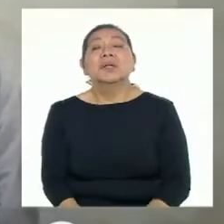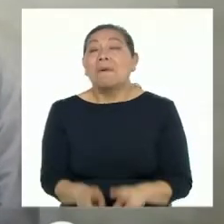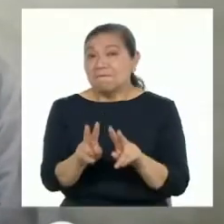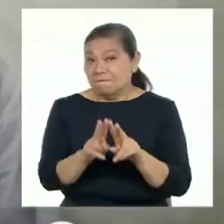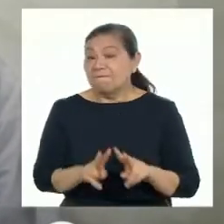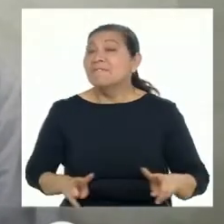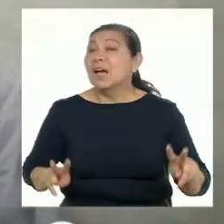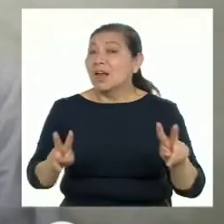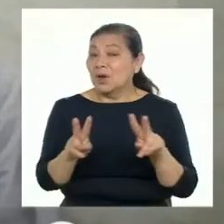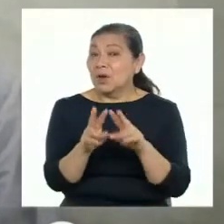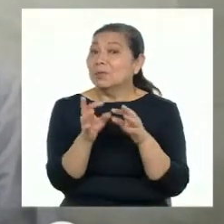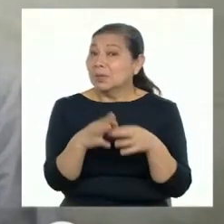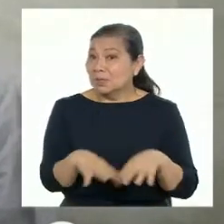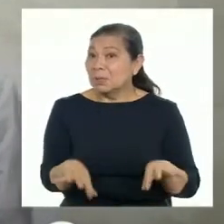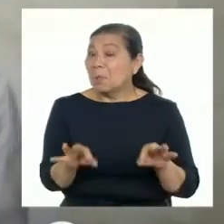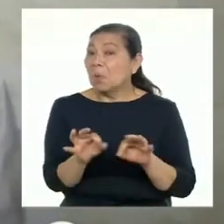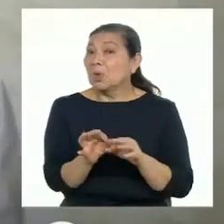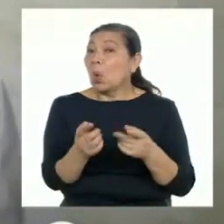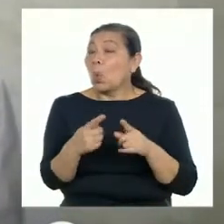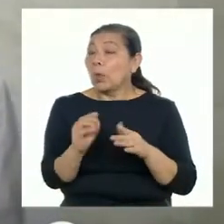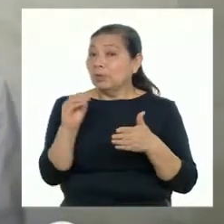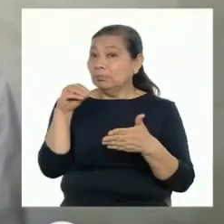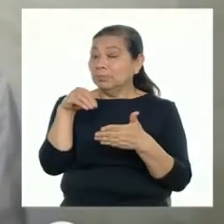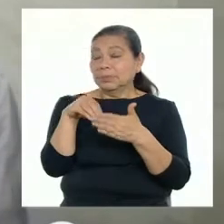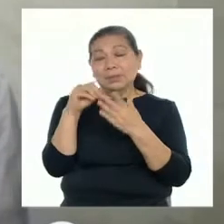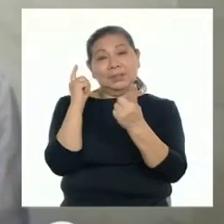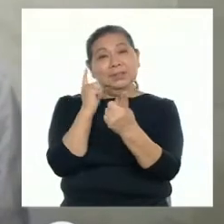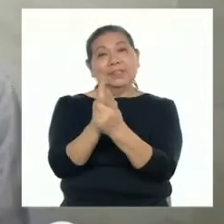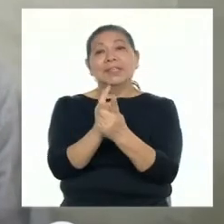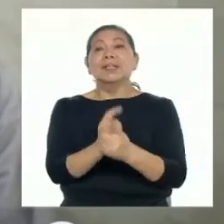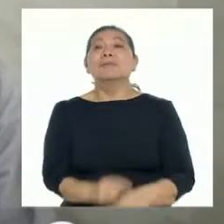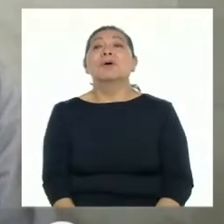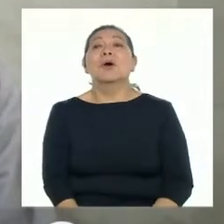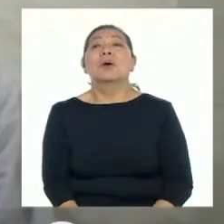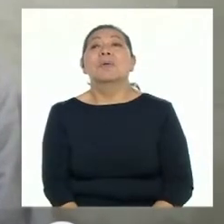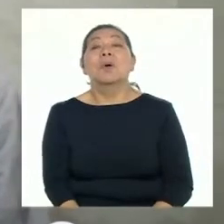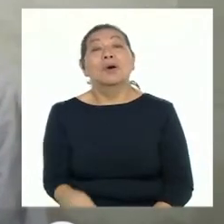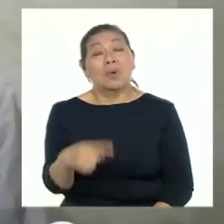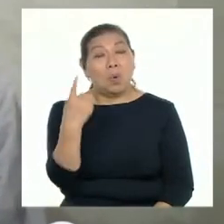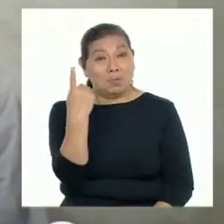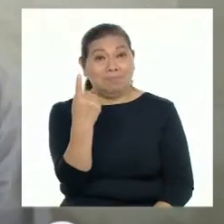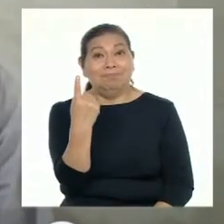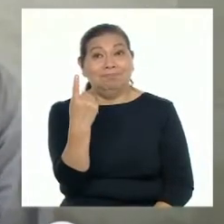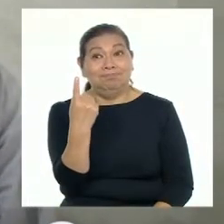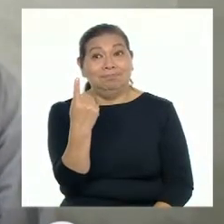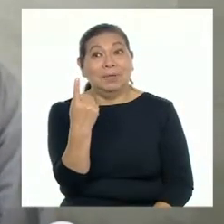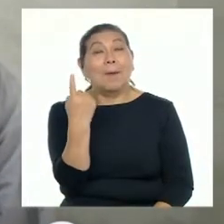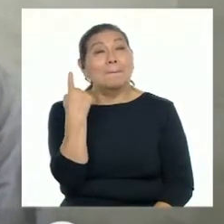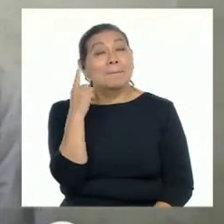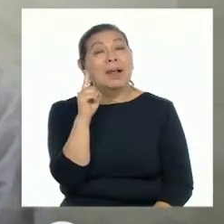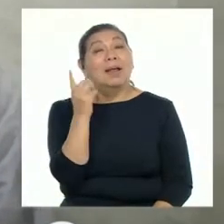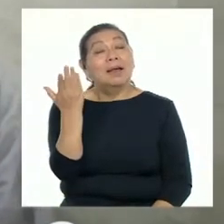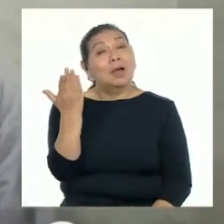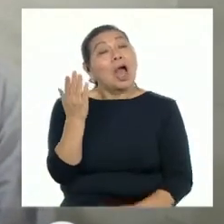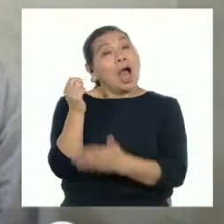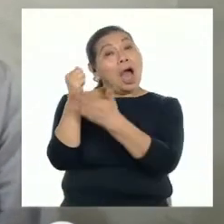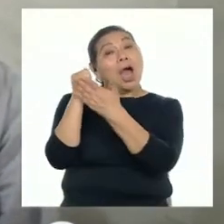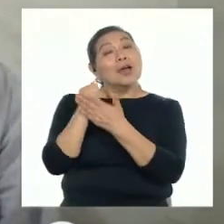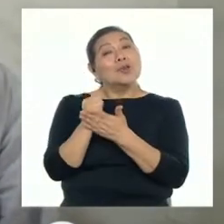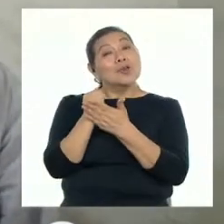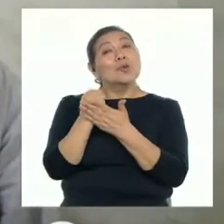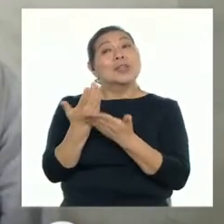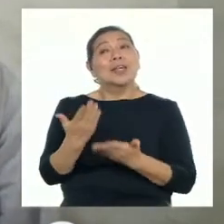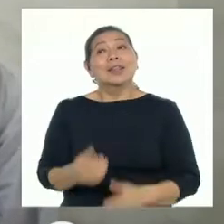valores son muy importantes al momento de cumplir nuestros objetivos. Uno de ellos es la determinación, ya que nos ayuda